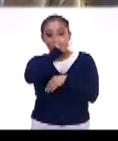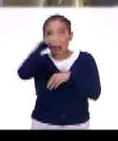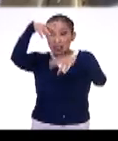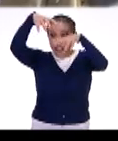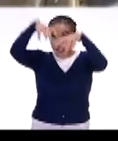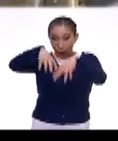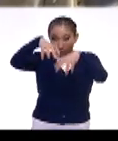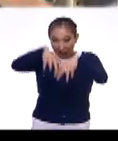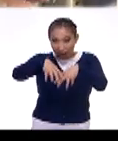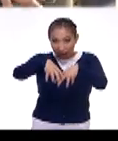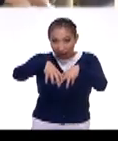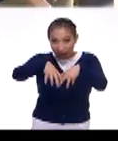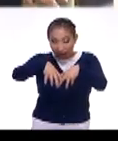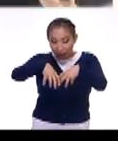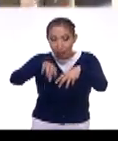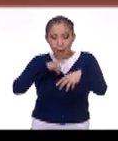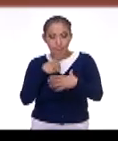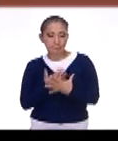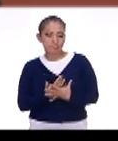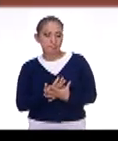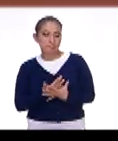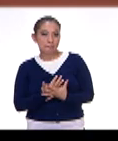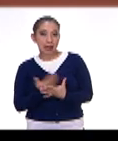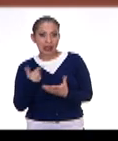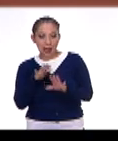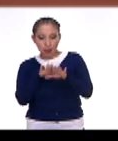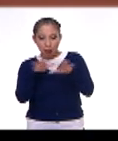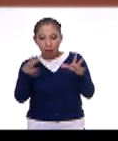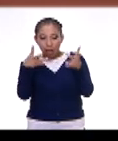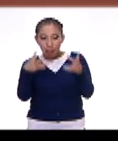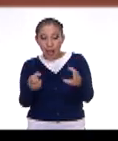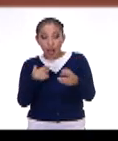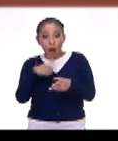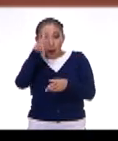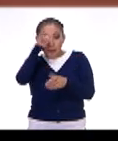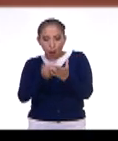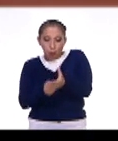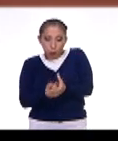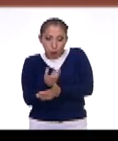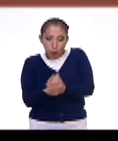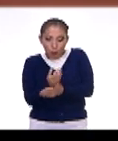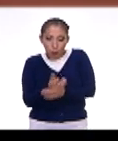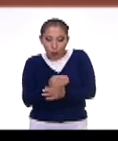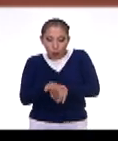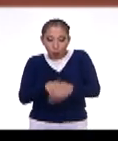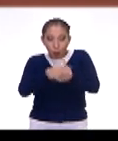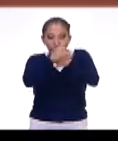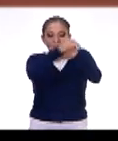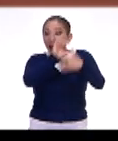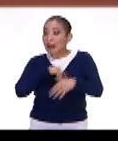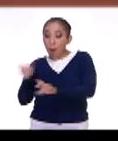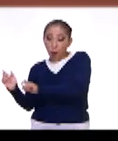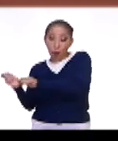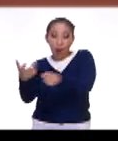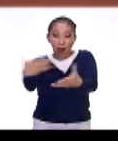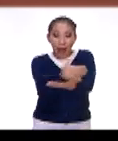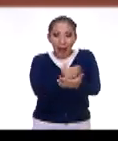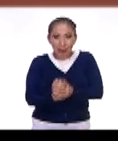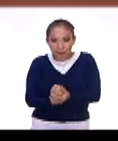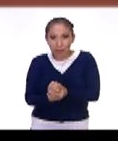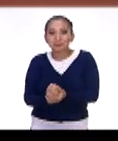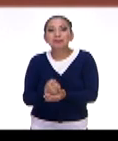lluvia, el suelo se humedece y las hormigas salen, vuelan y en ese momento las capturan.